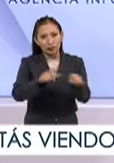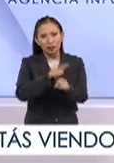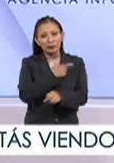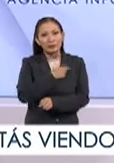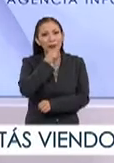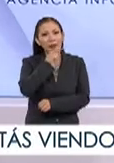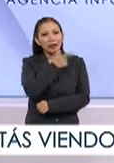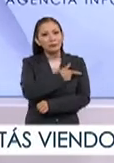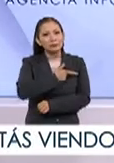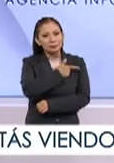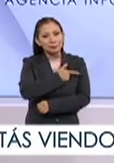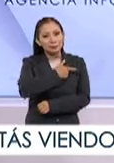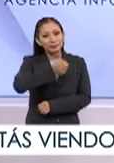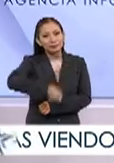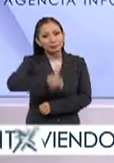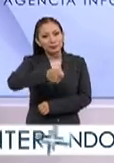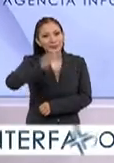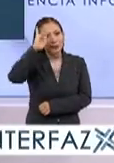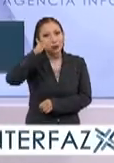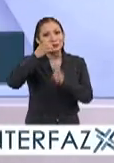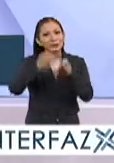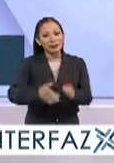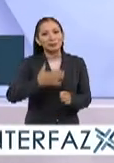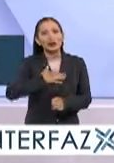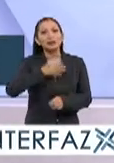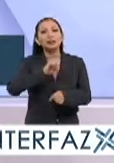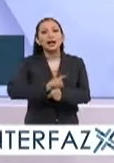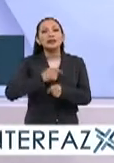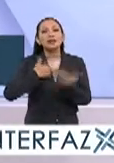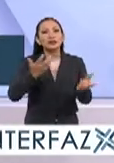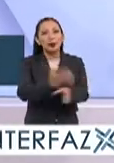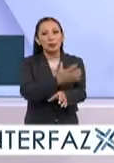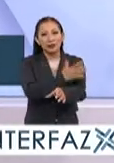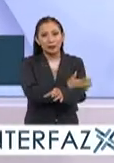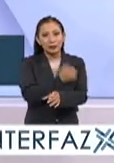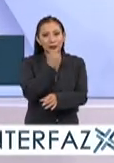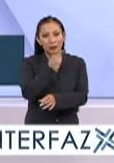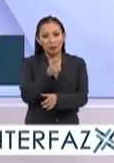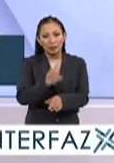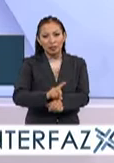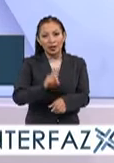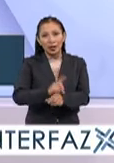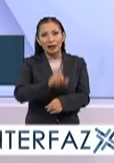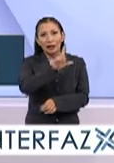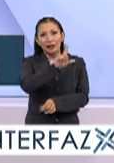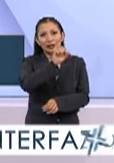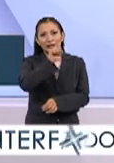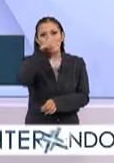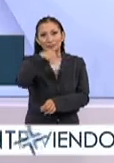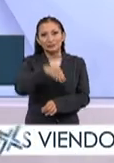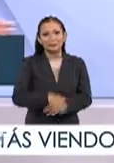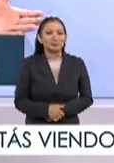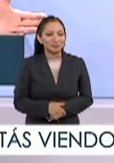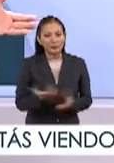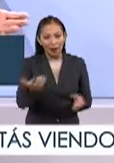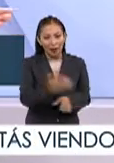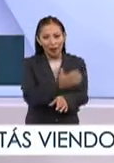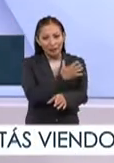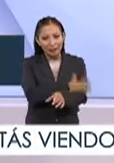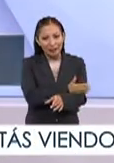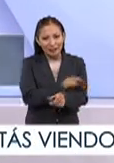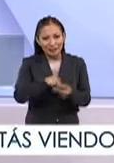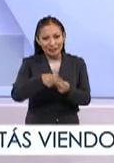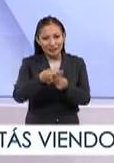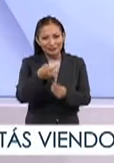Saludo con mucho gusto a mi querida Griselda Llebra. Hola Griselda, ¿cómo estás? Muy buenos días. ¿Quién nos acompaña? También como cada mañana en La Lengua de Señas. Acompáñenos,